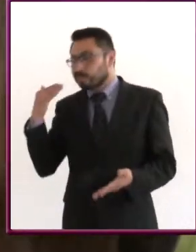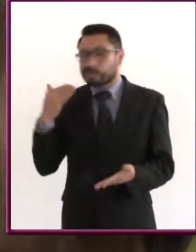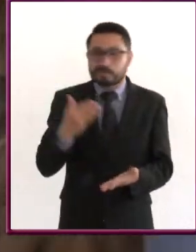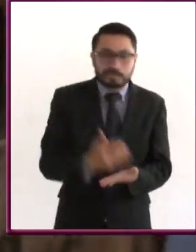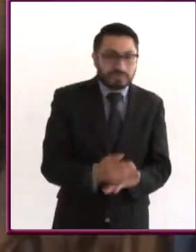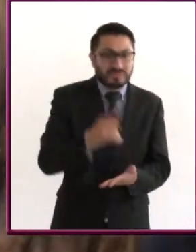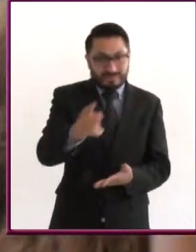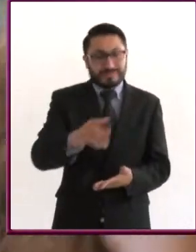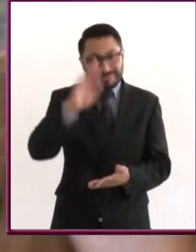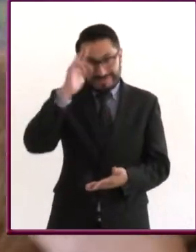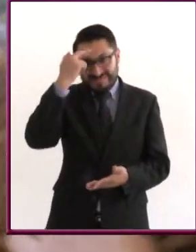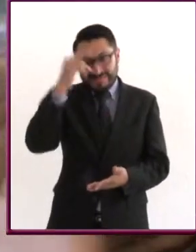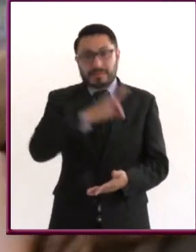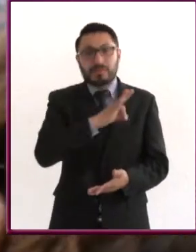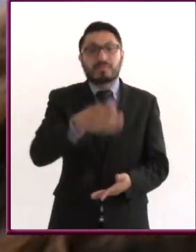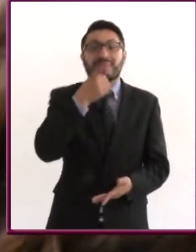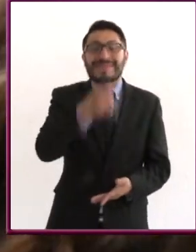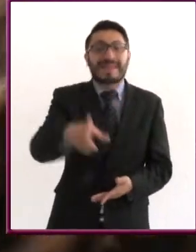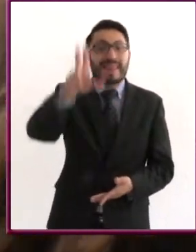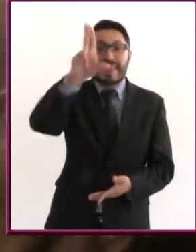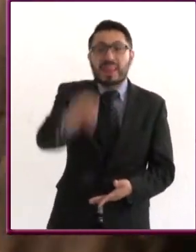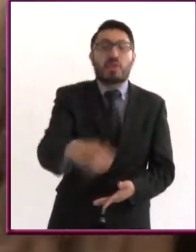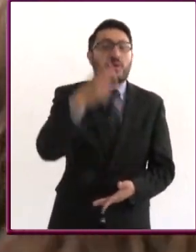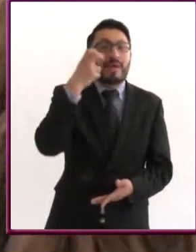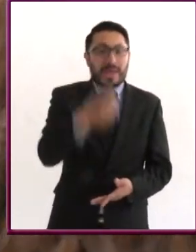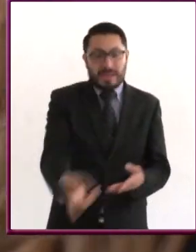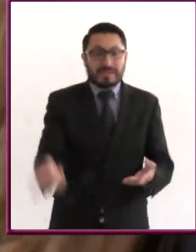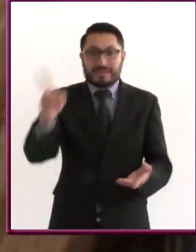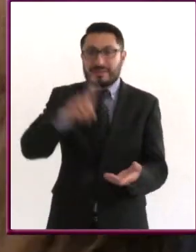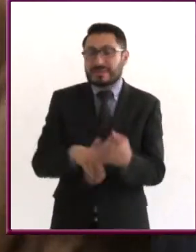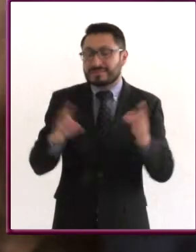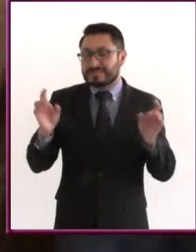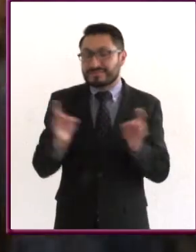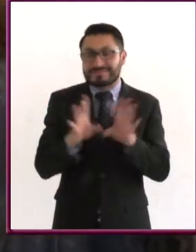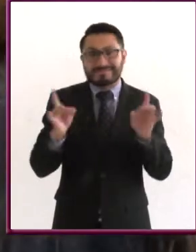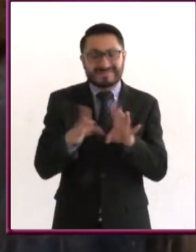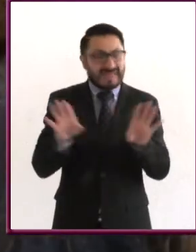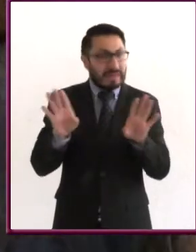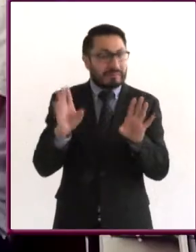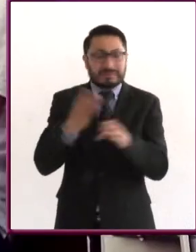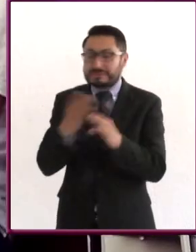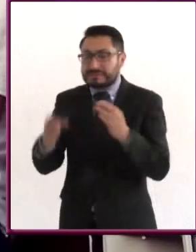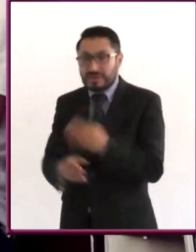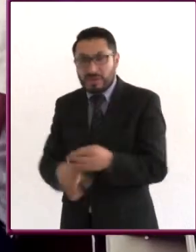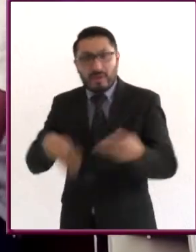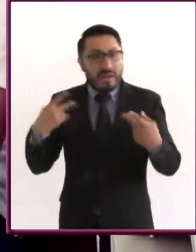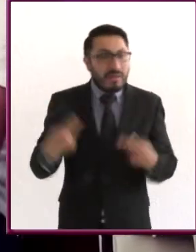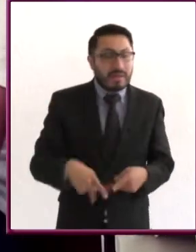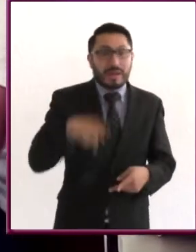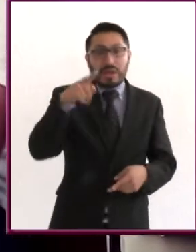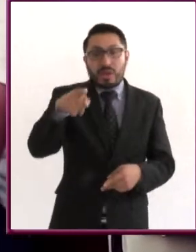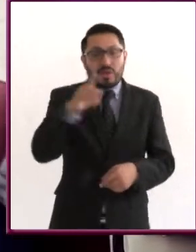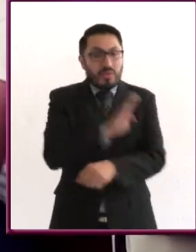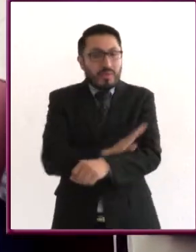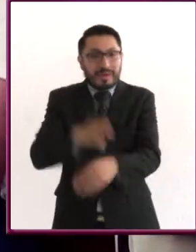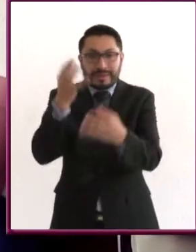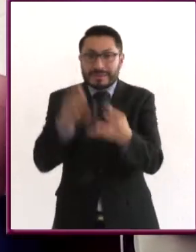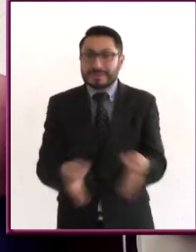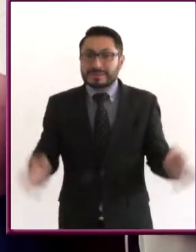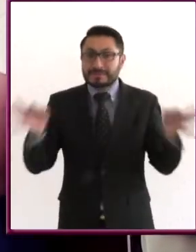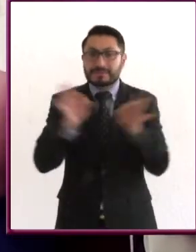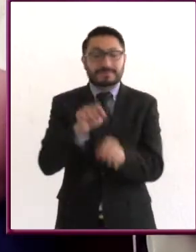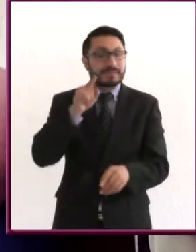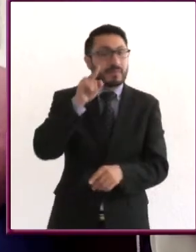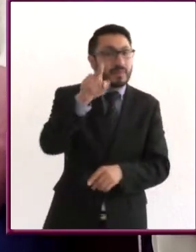Recuerda que se vale decir no. Esto puede aplicarse tanto en situaciones como a personas. Tu bienestar es lo más importante